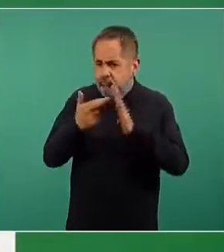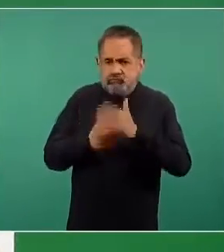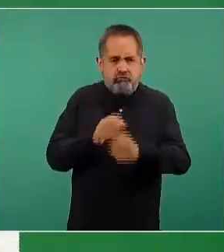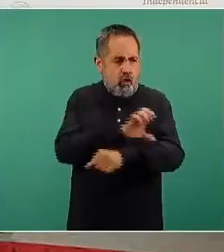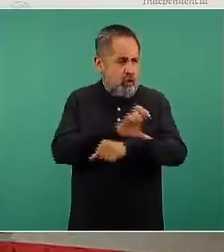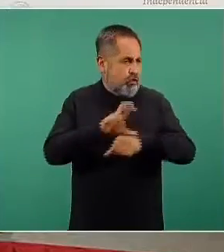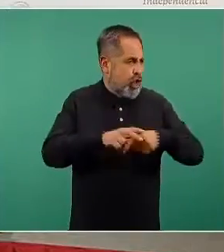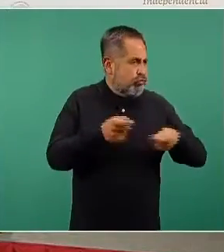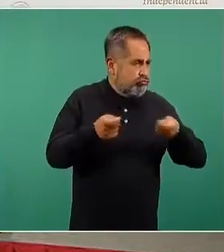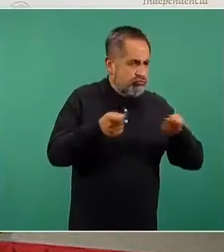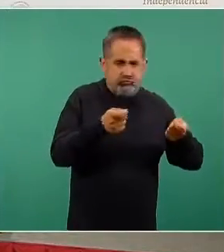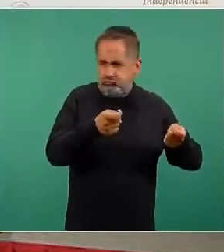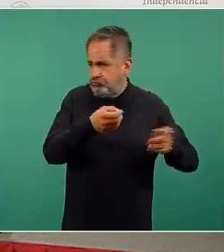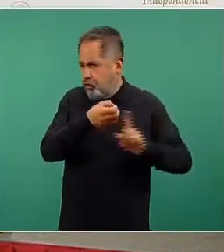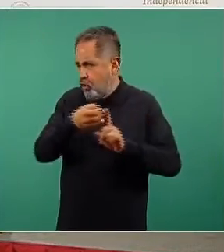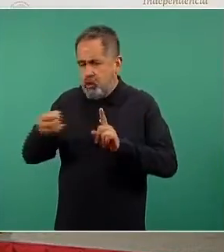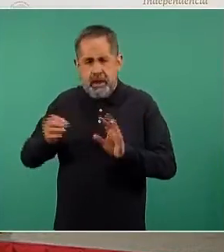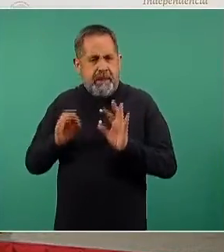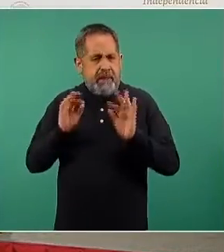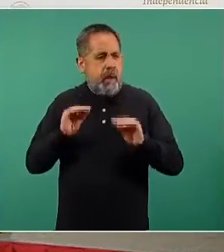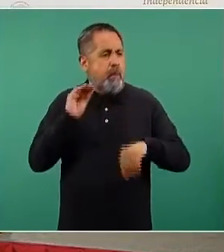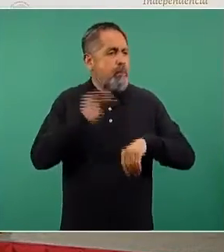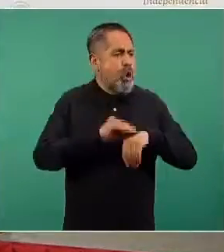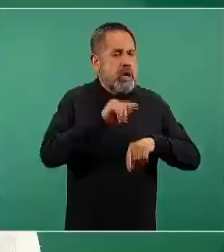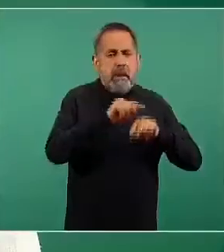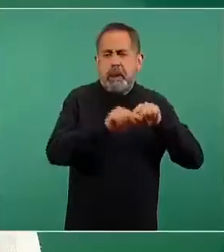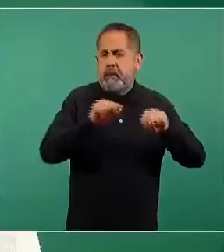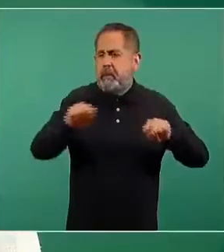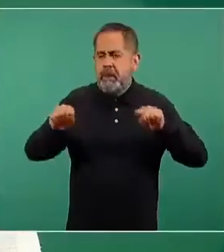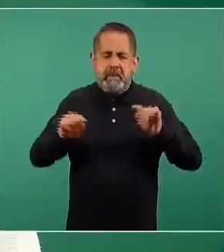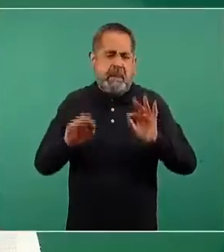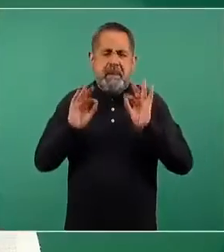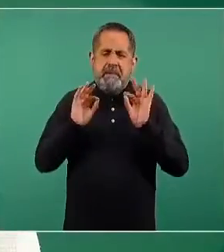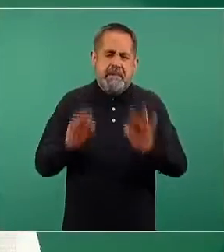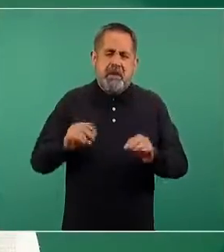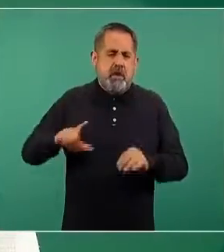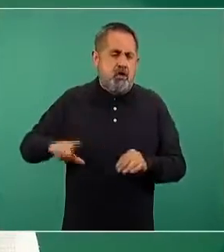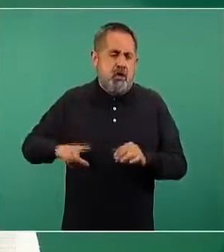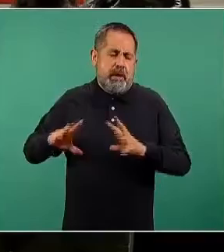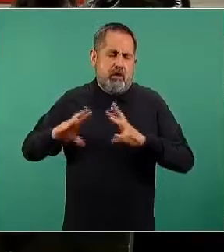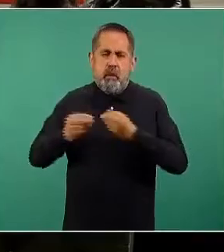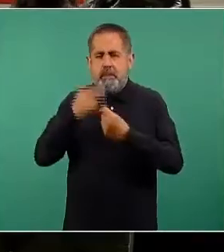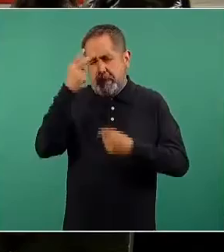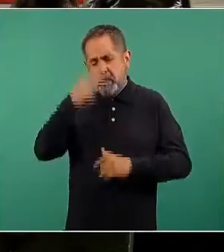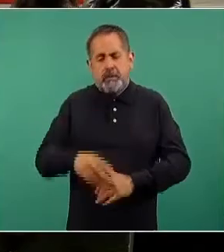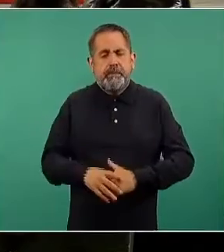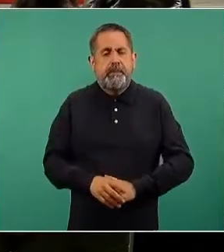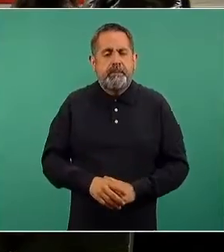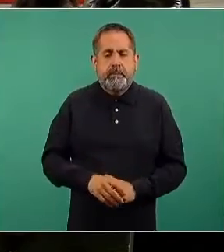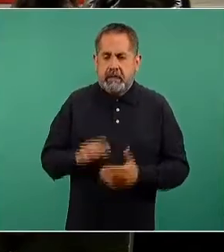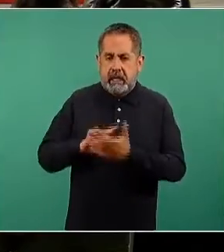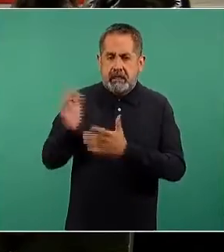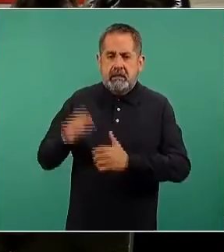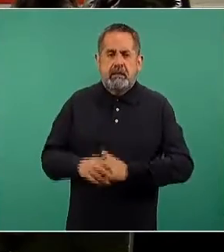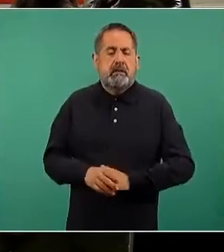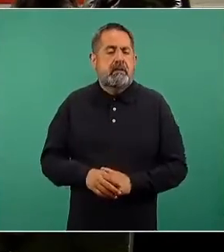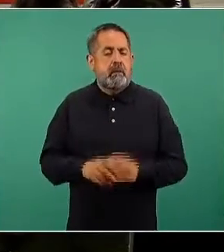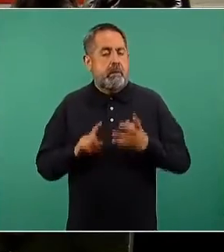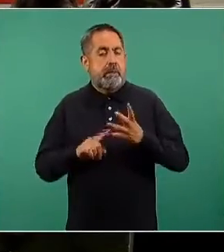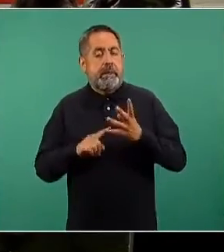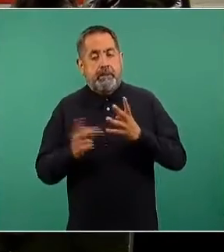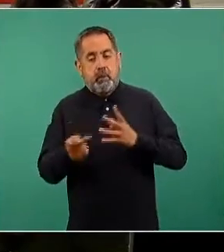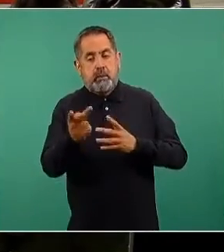coordinación para la correcta instrumentación de este programa del Gobierno de México. Gracias. Vamos a ver la cuarta.